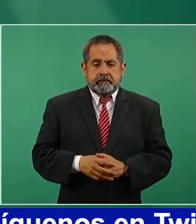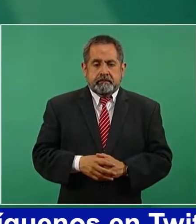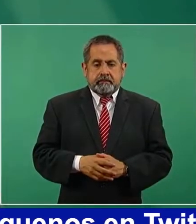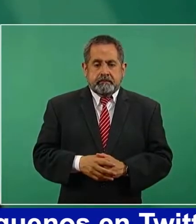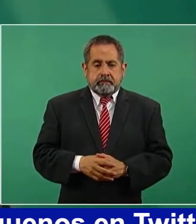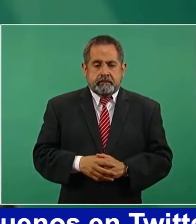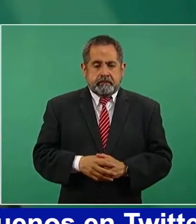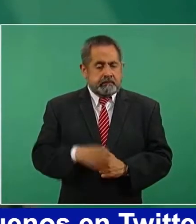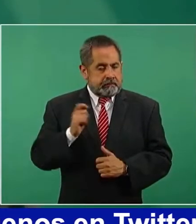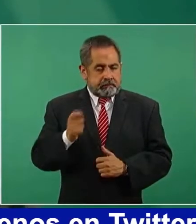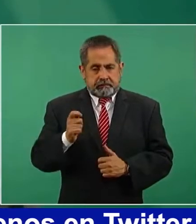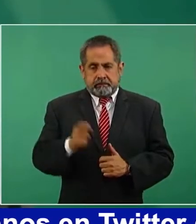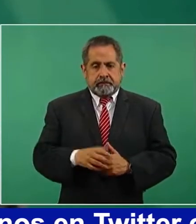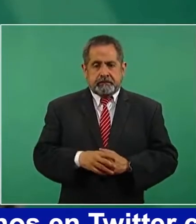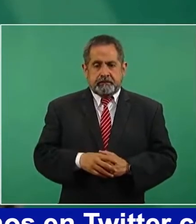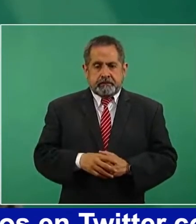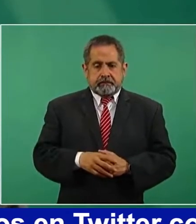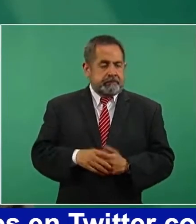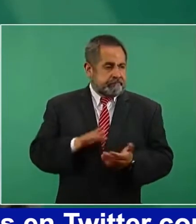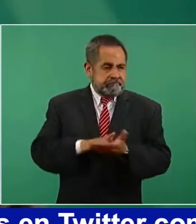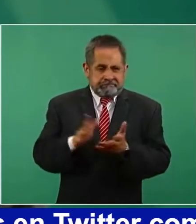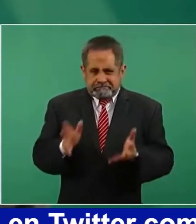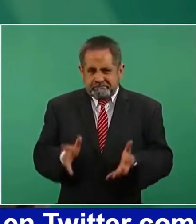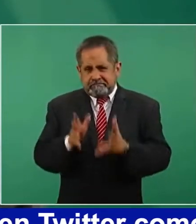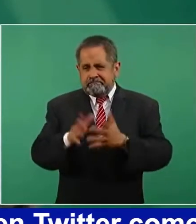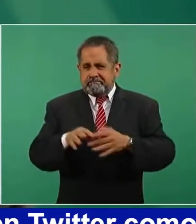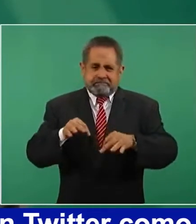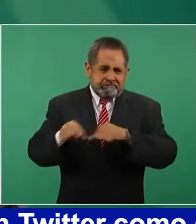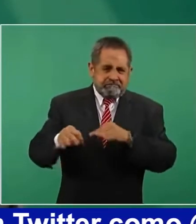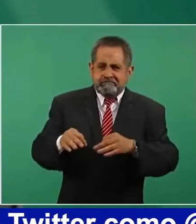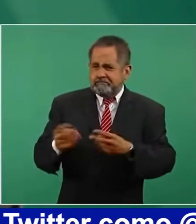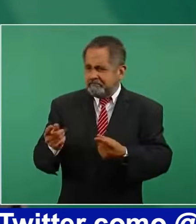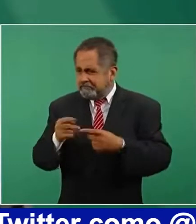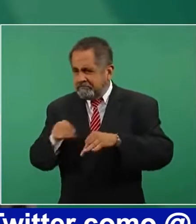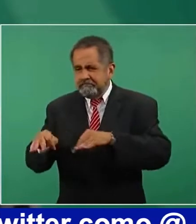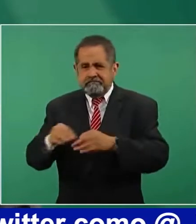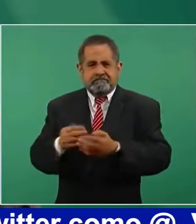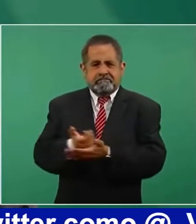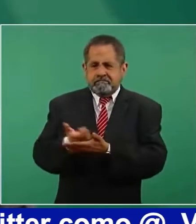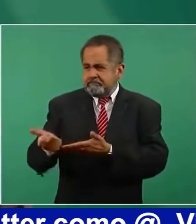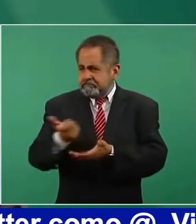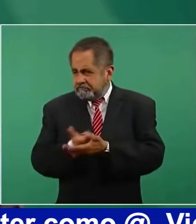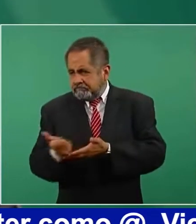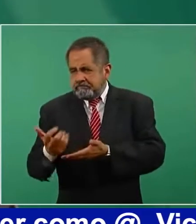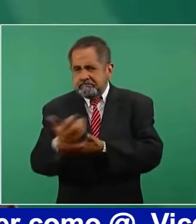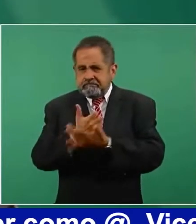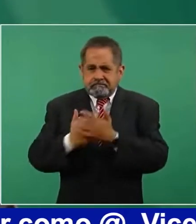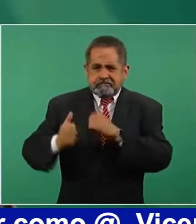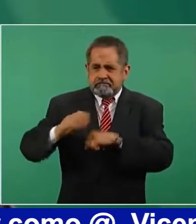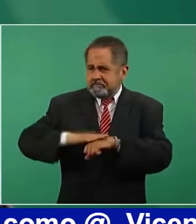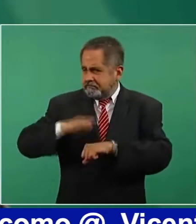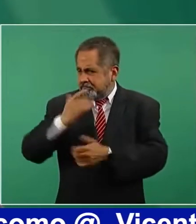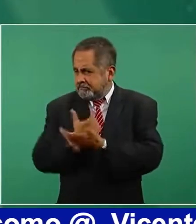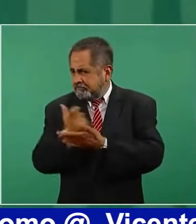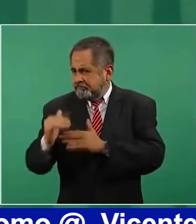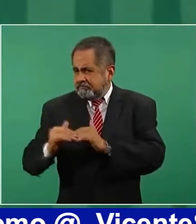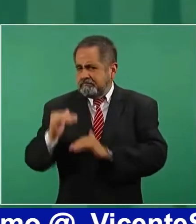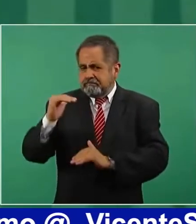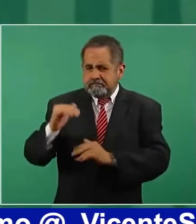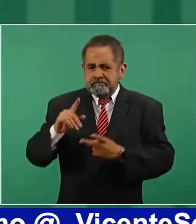Estamos impulsando actividades productivas, aumentando el salario, creando